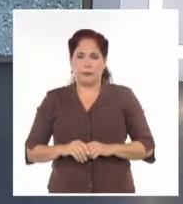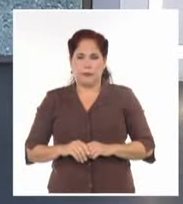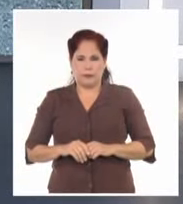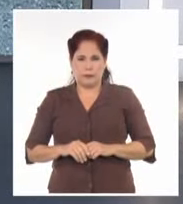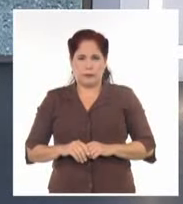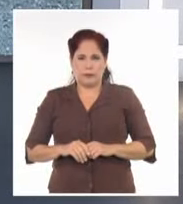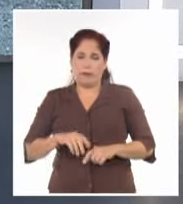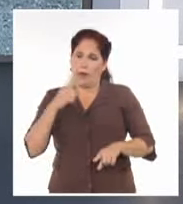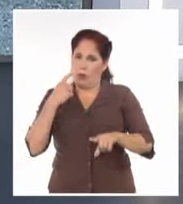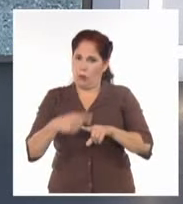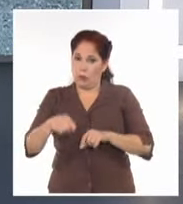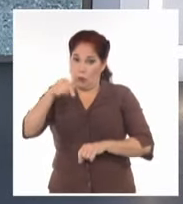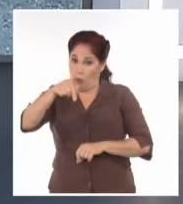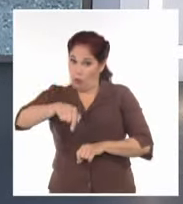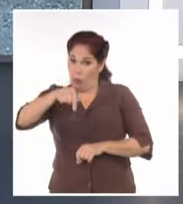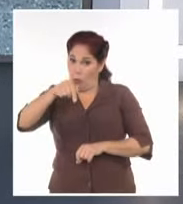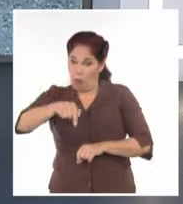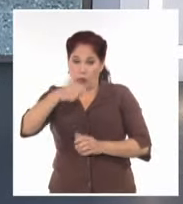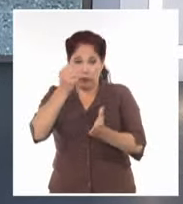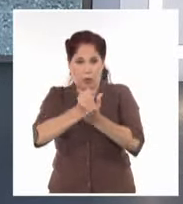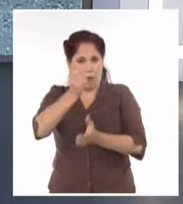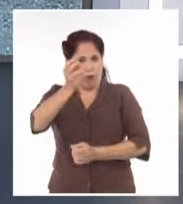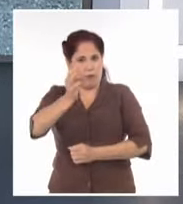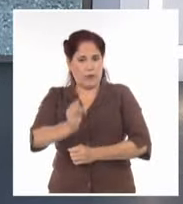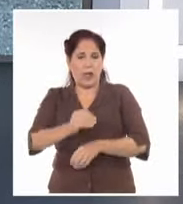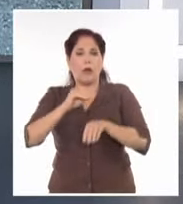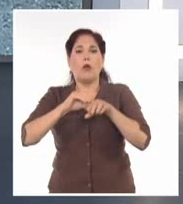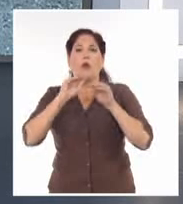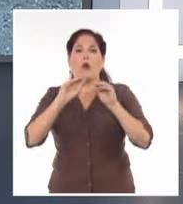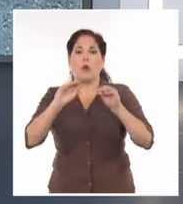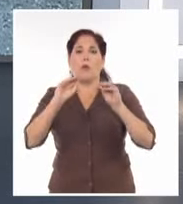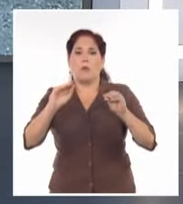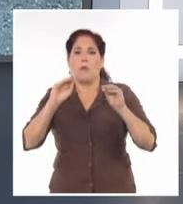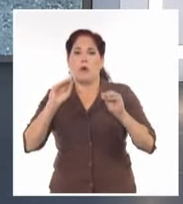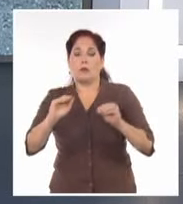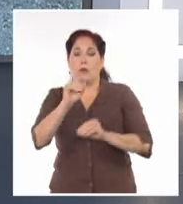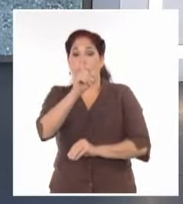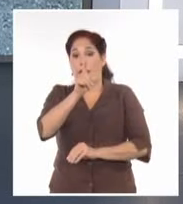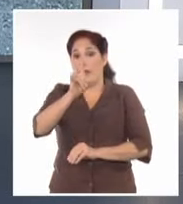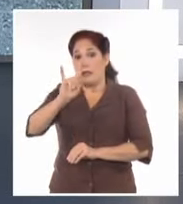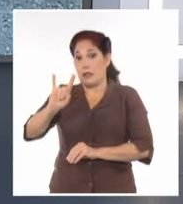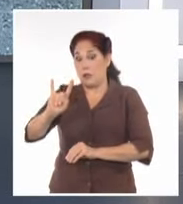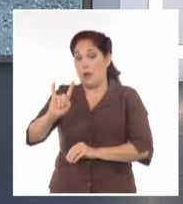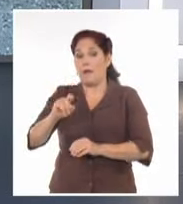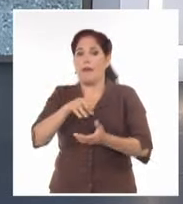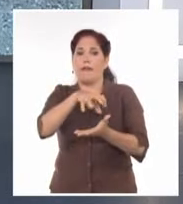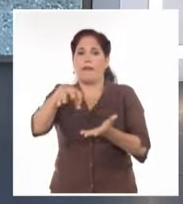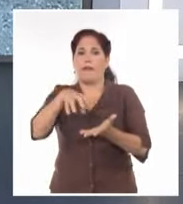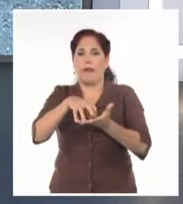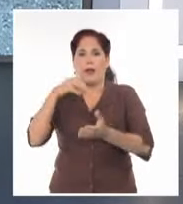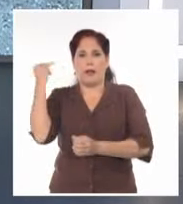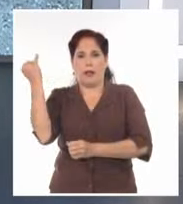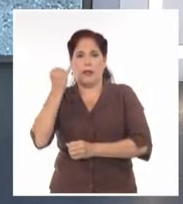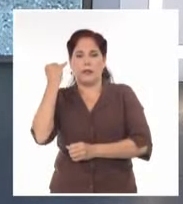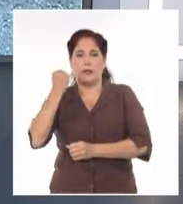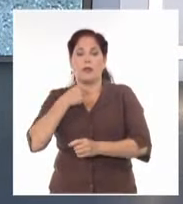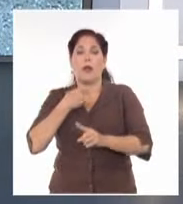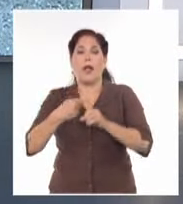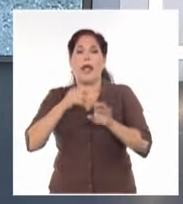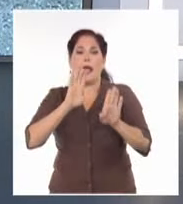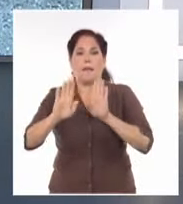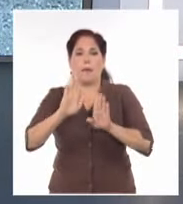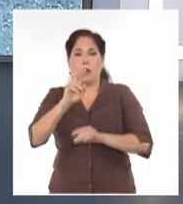Y hoy se lanzó de manera oficial la convocatoria para la edición diecinueve de la Feria Internacional Expo Caribe dos mil